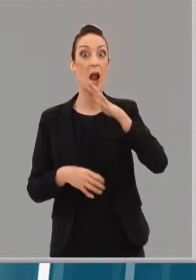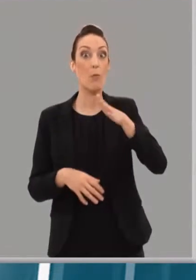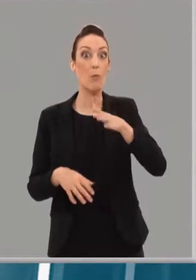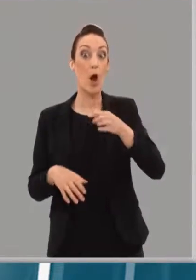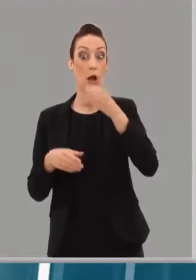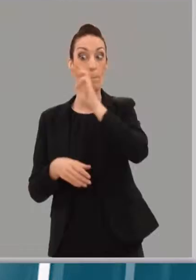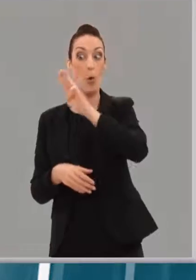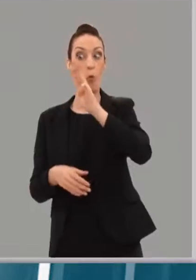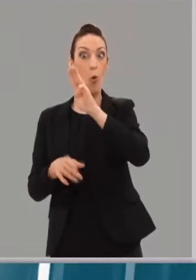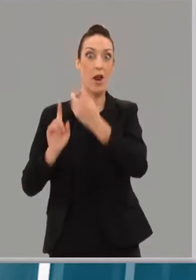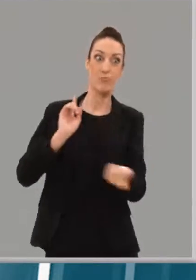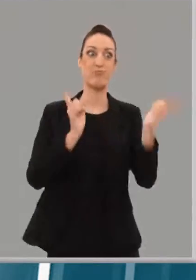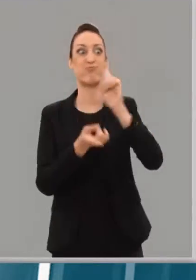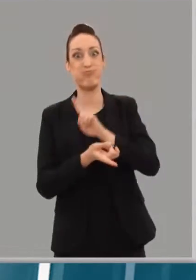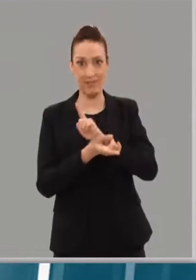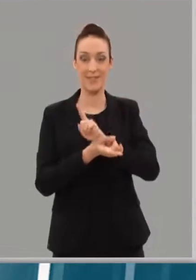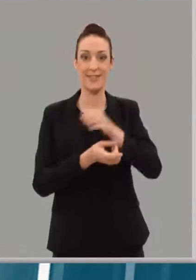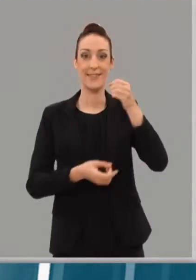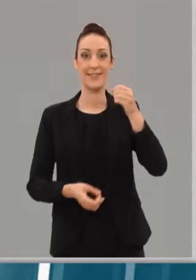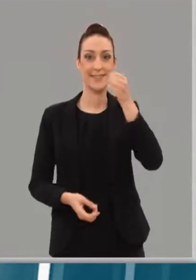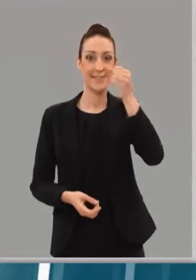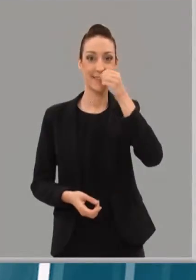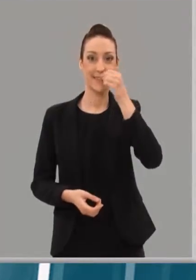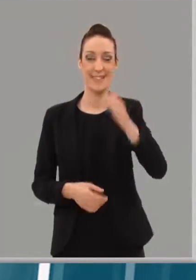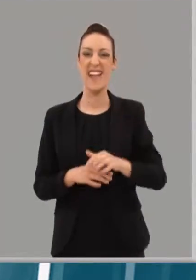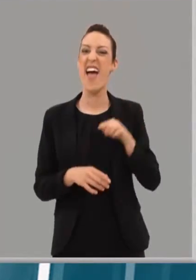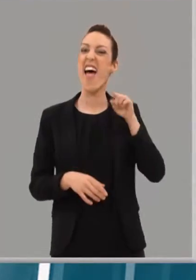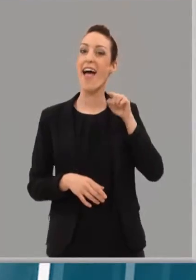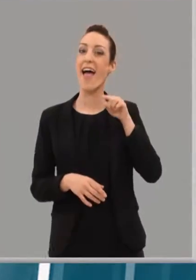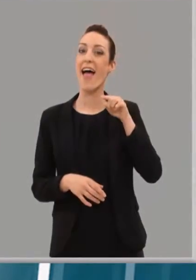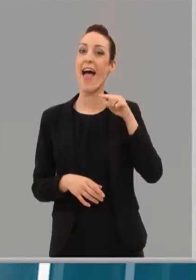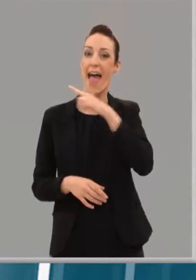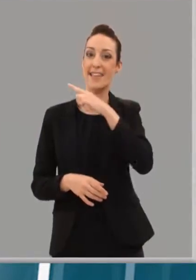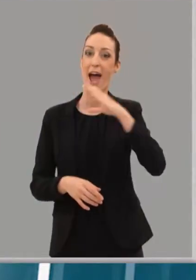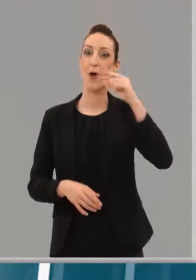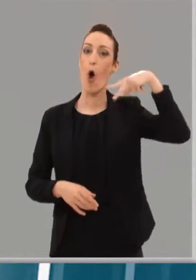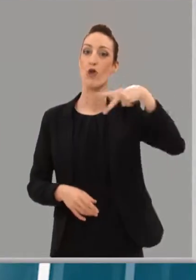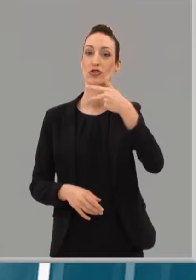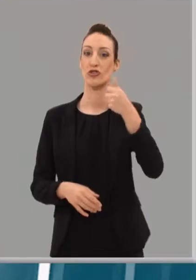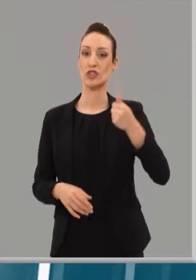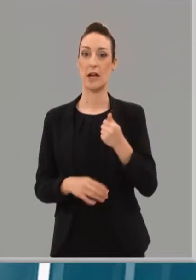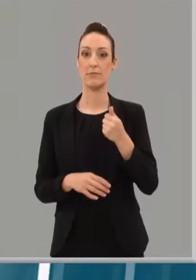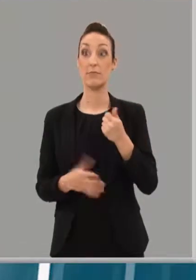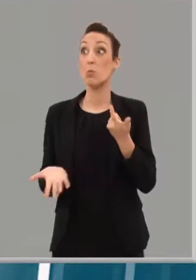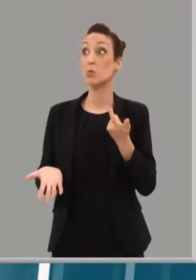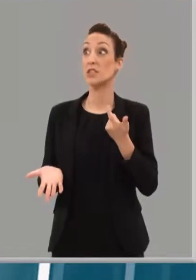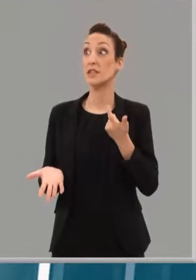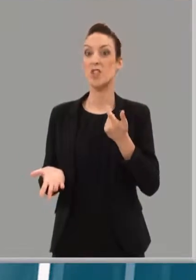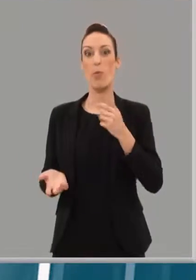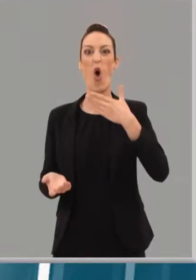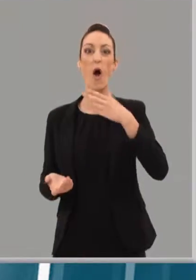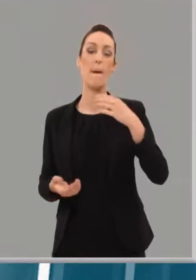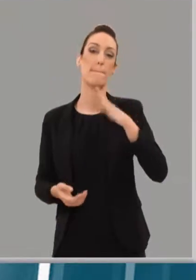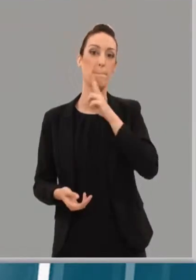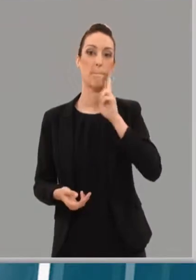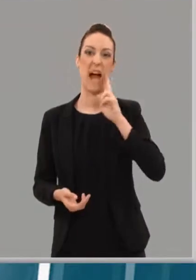popular. ¡Ay, qué diputados más guapos! Ella es Concepción Andreu, Concha. Y Concha es como más redondo que Conchi. Mi madre